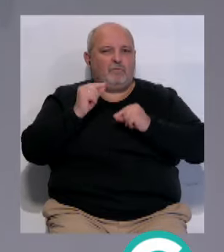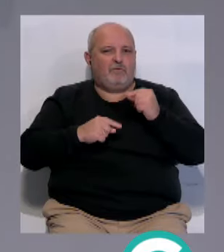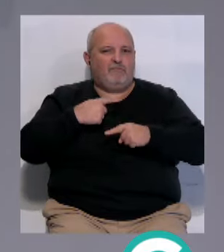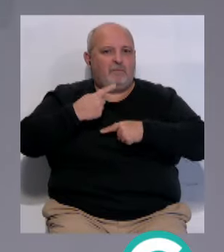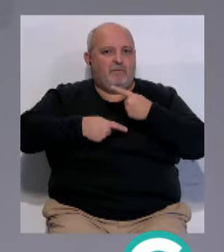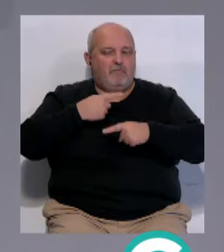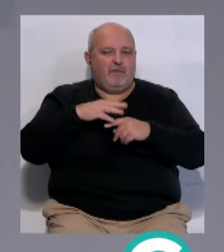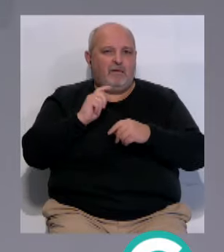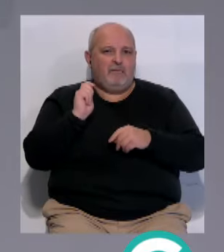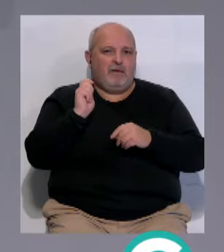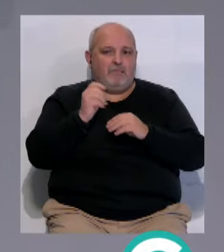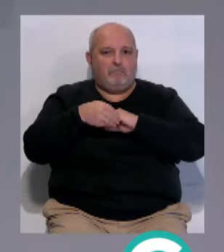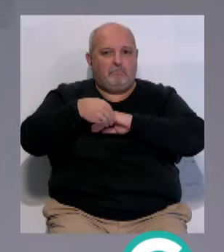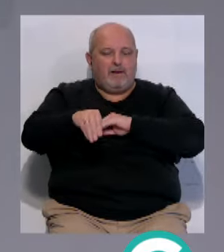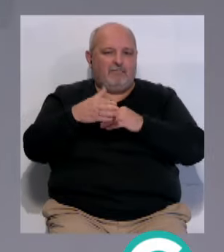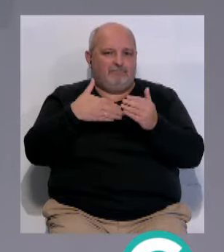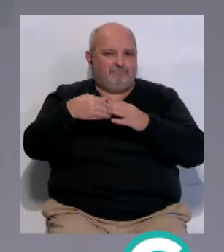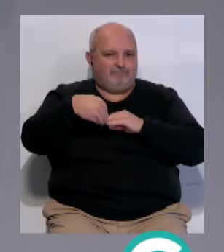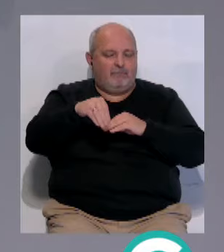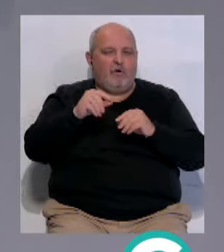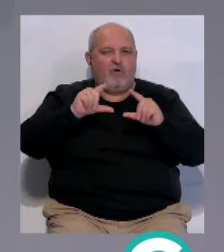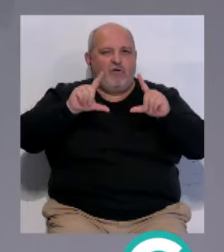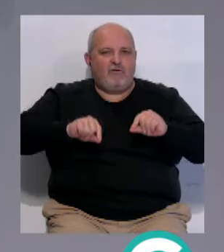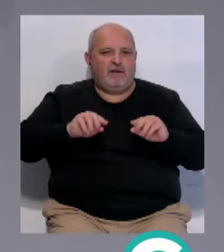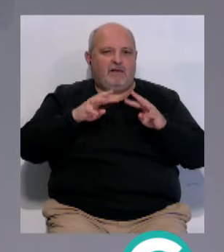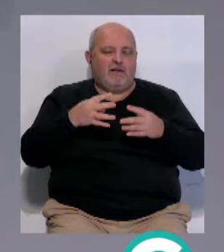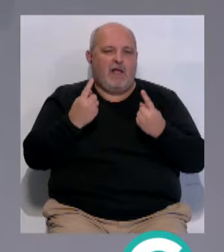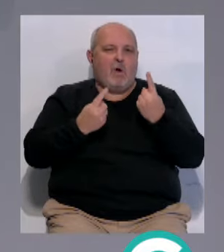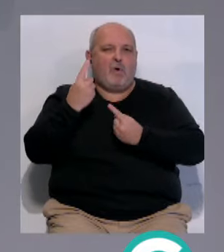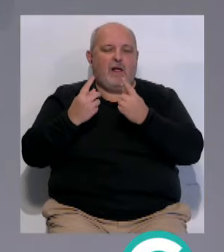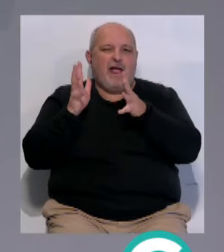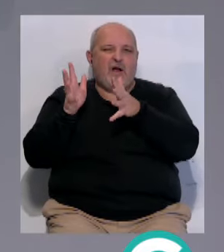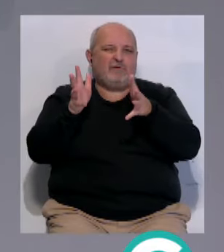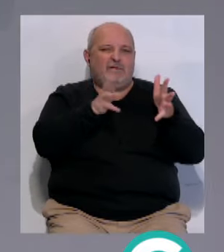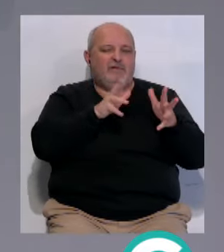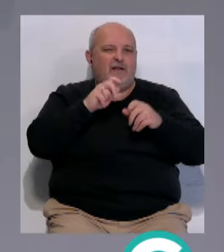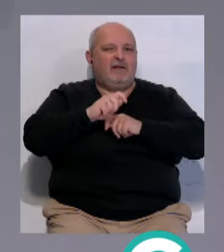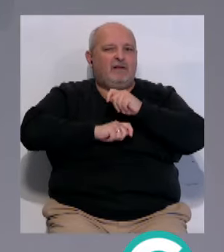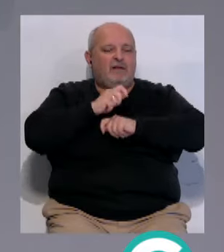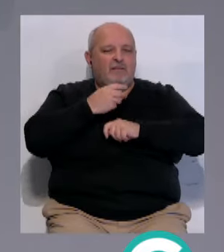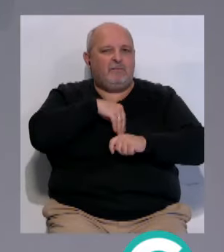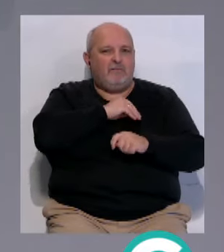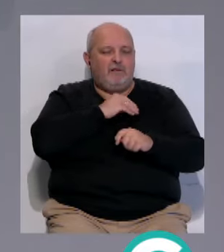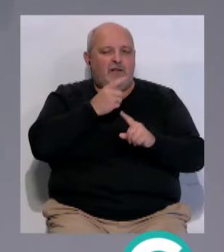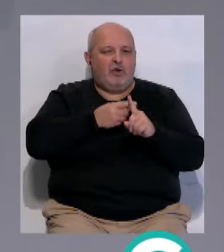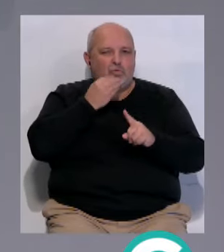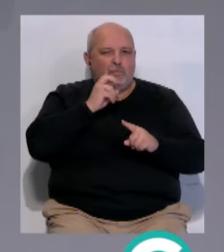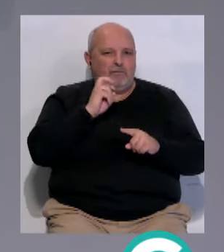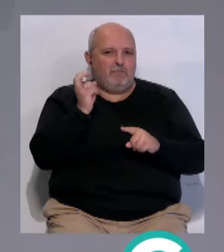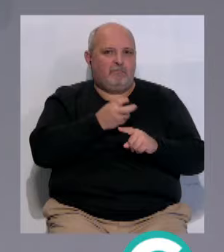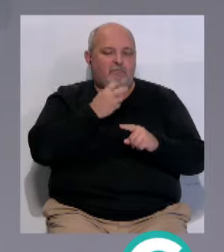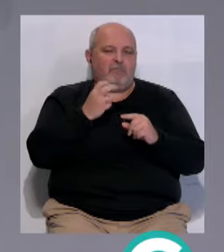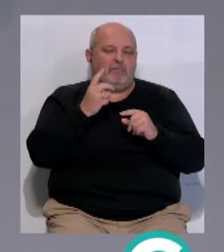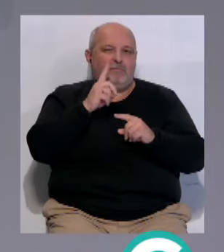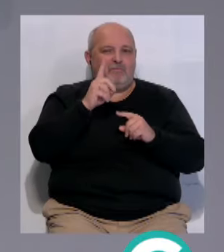familiar... ...pagar en efectivo, buscar ofertas por Internet... ...son algunas de las recomendaciones... la Asociación Española de Consumidores... ...para